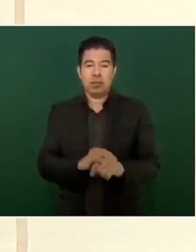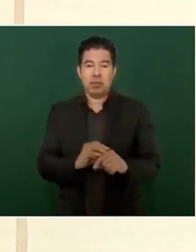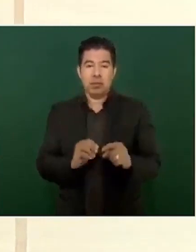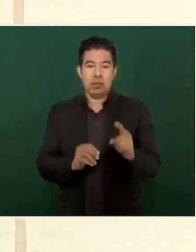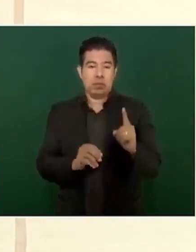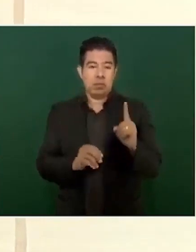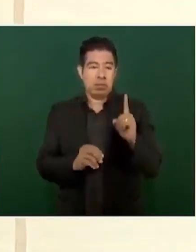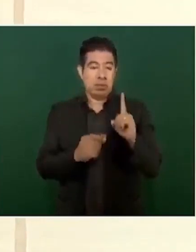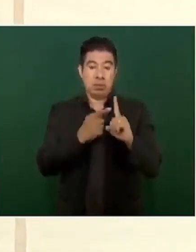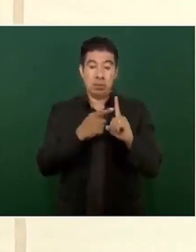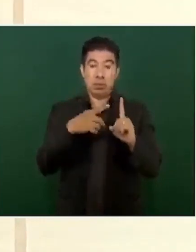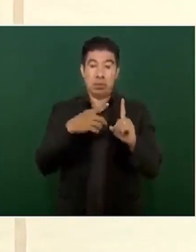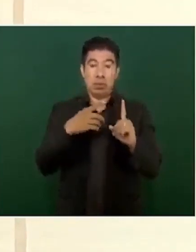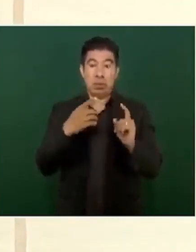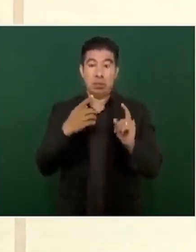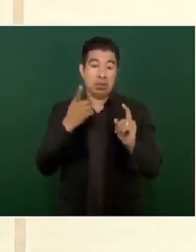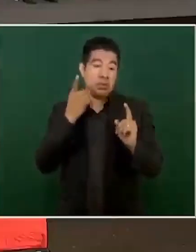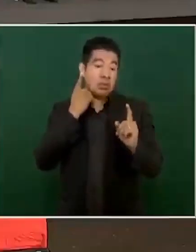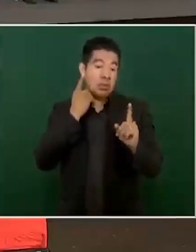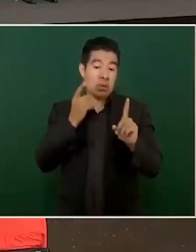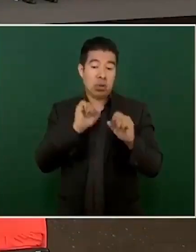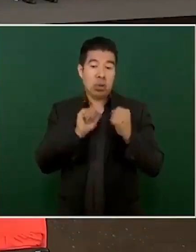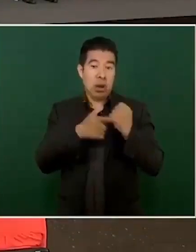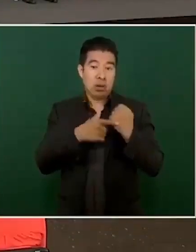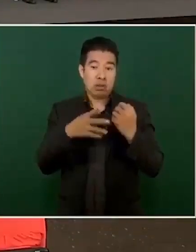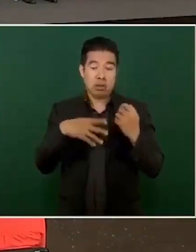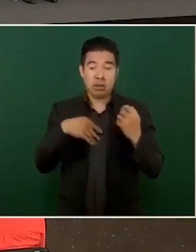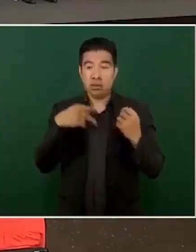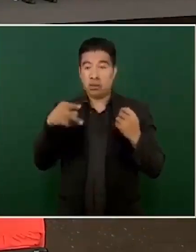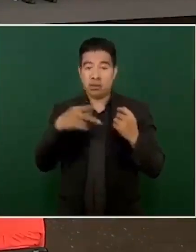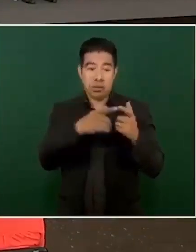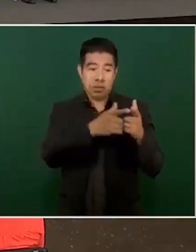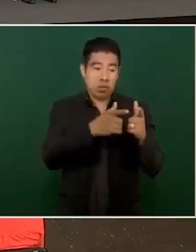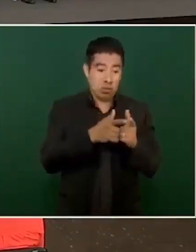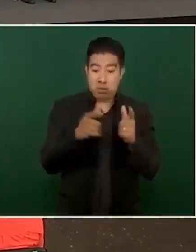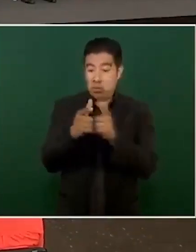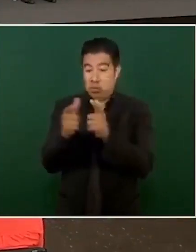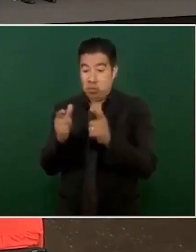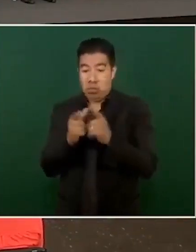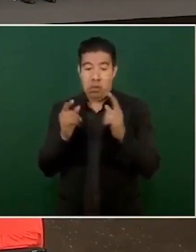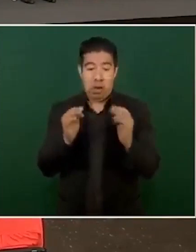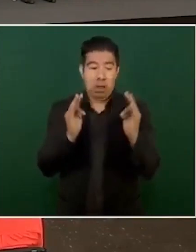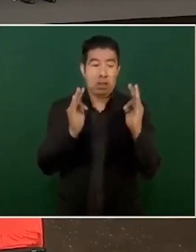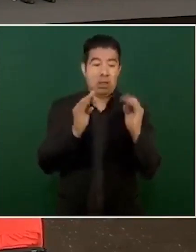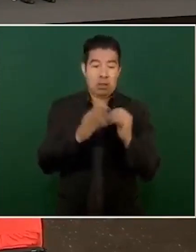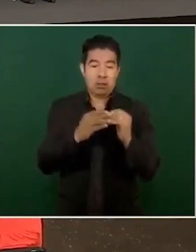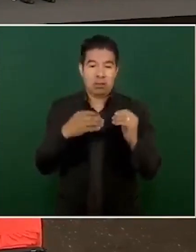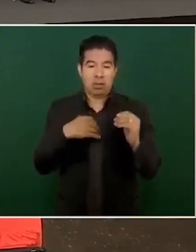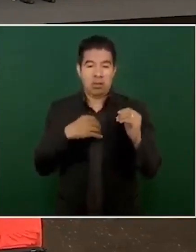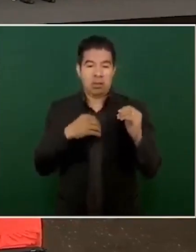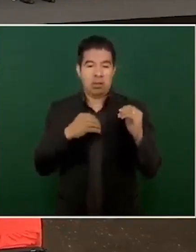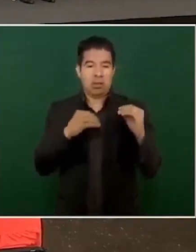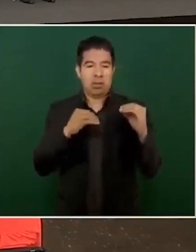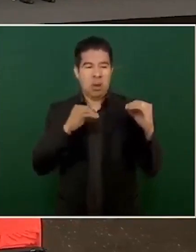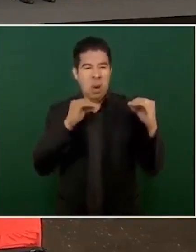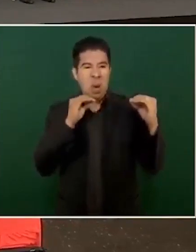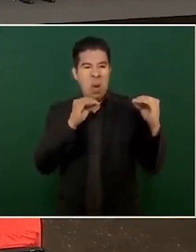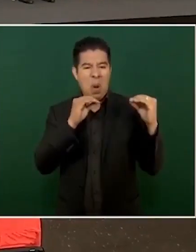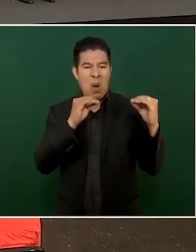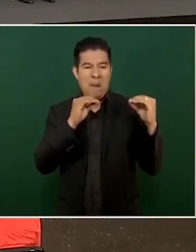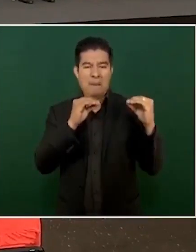Un legislador Ya sea conservador O liberal Empiezan Los opositores A decir Me